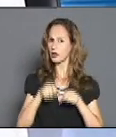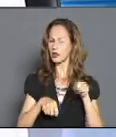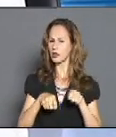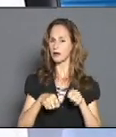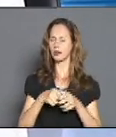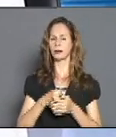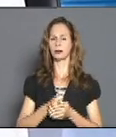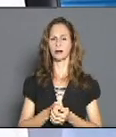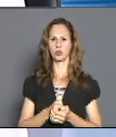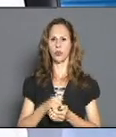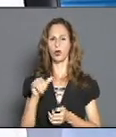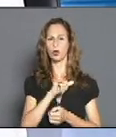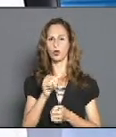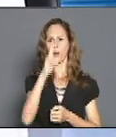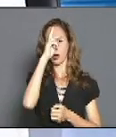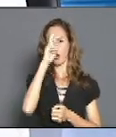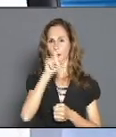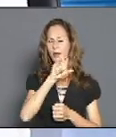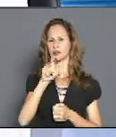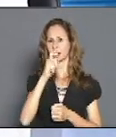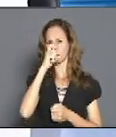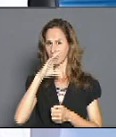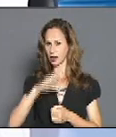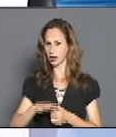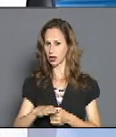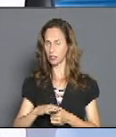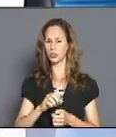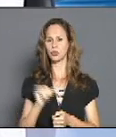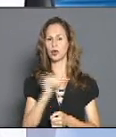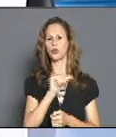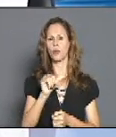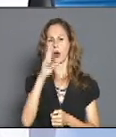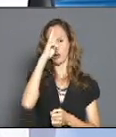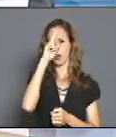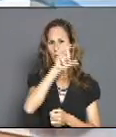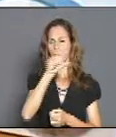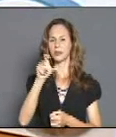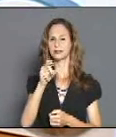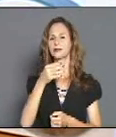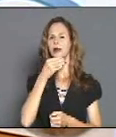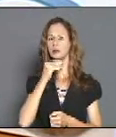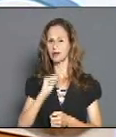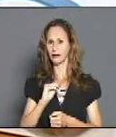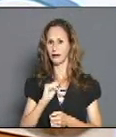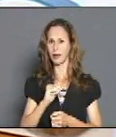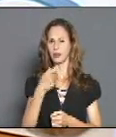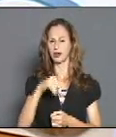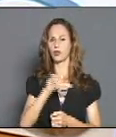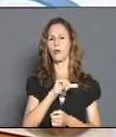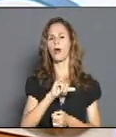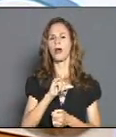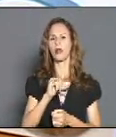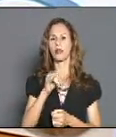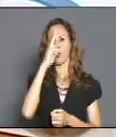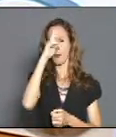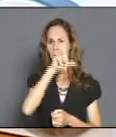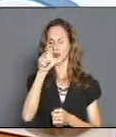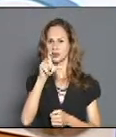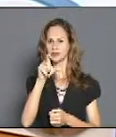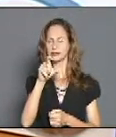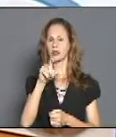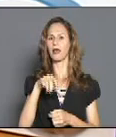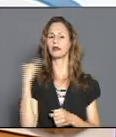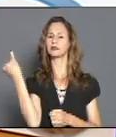Íñiguez, el Hospital Pediátrico y el Hospital Lenin, entre otros, como por ejemplo la Clínica Internacional Villaco